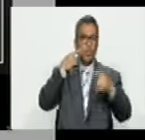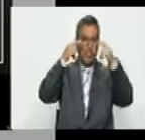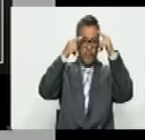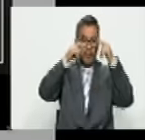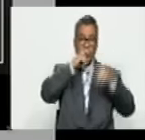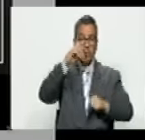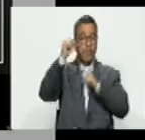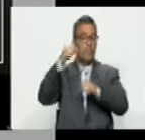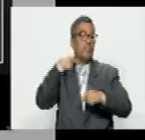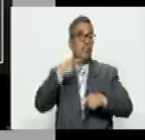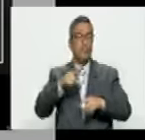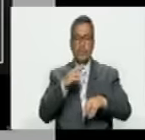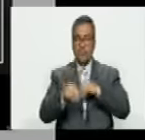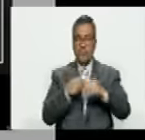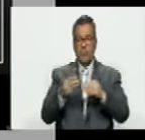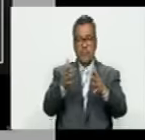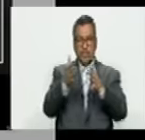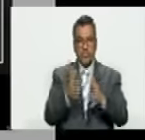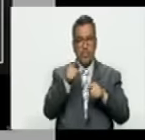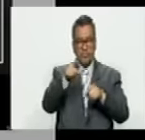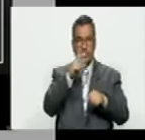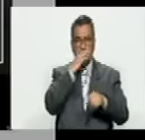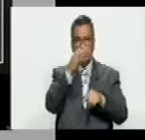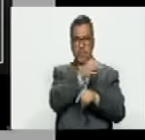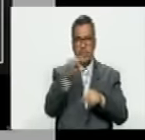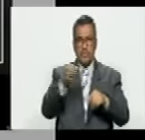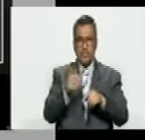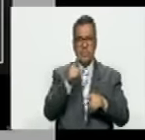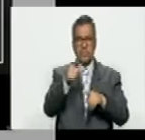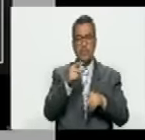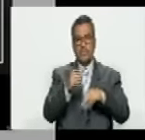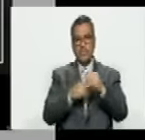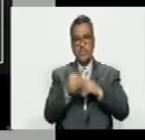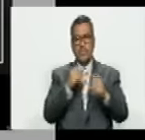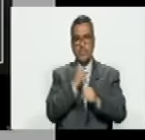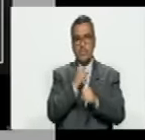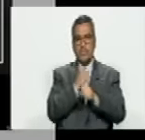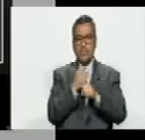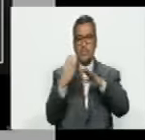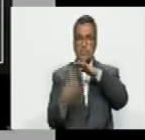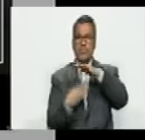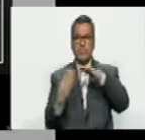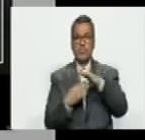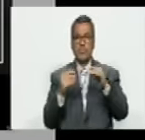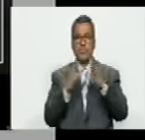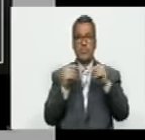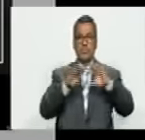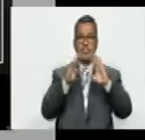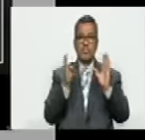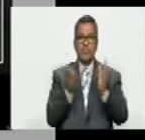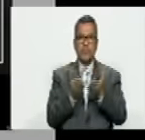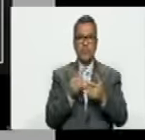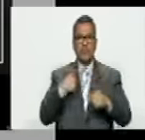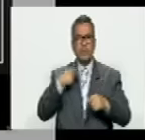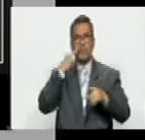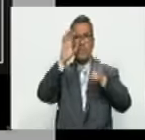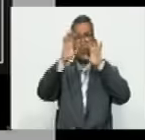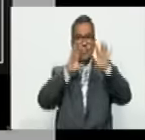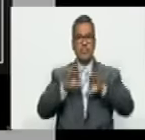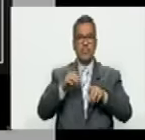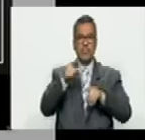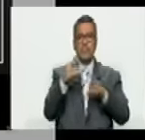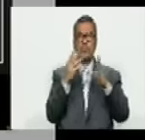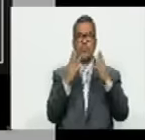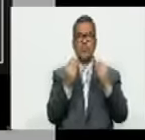no hay manera de que gane y esa percepción es sobre la que se opera esa es la base para que todo el mundo crea y en el exterior tuvieron mucho